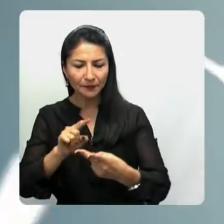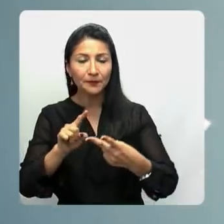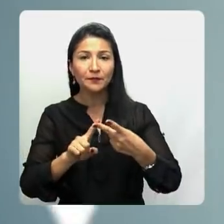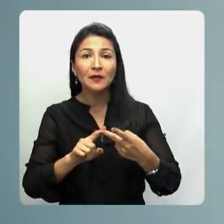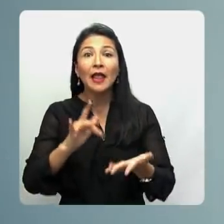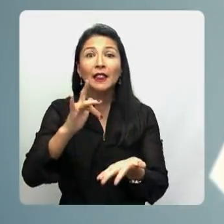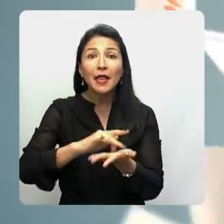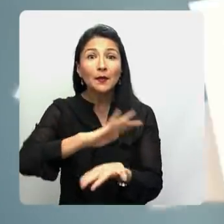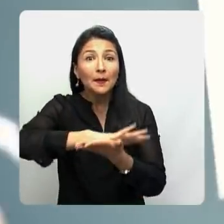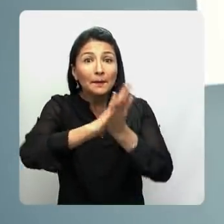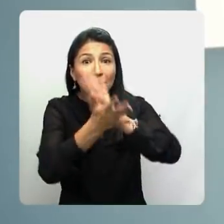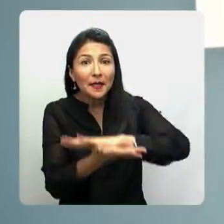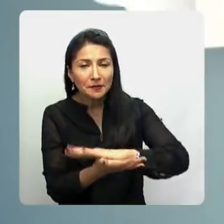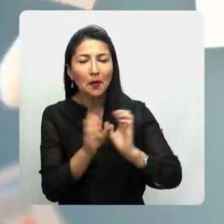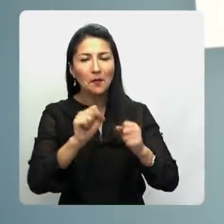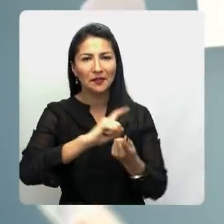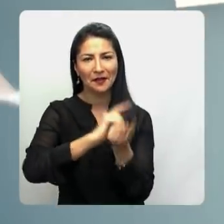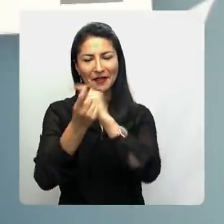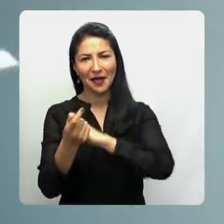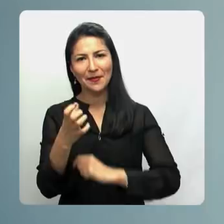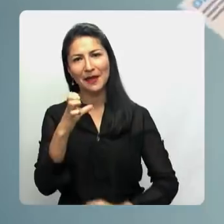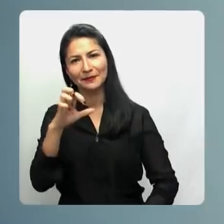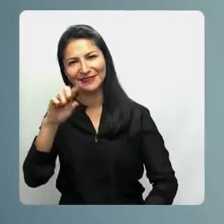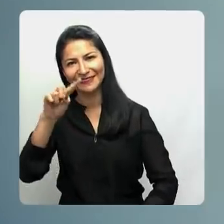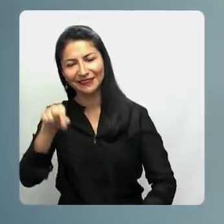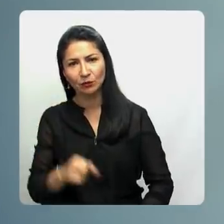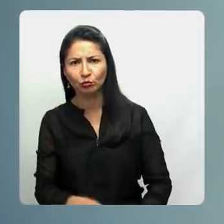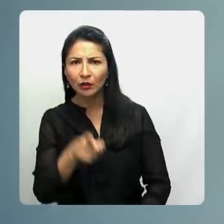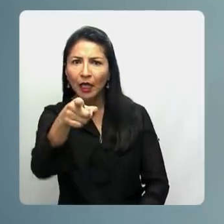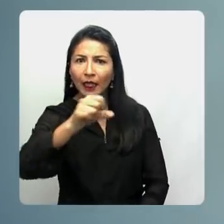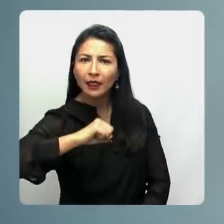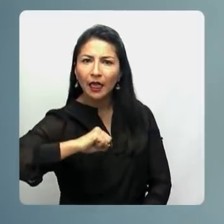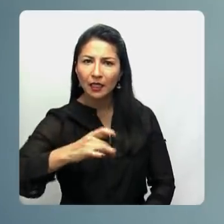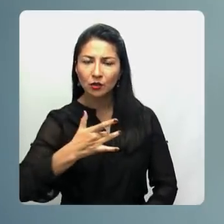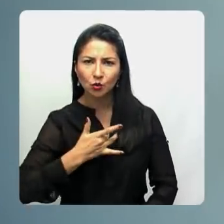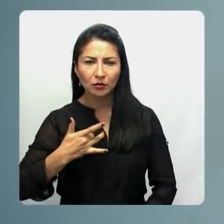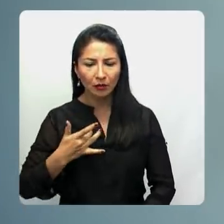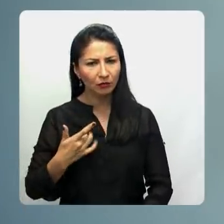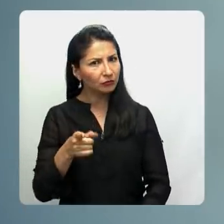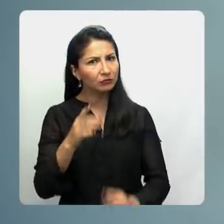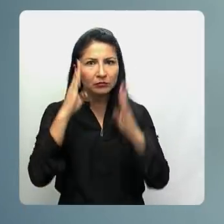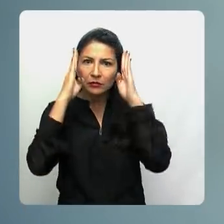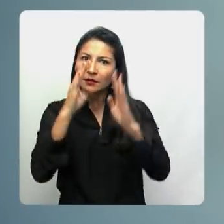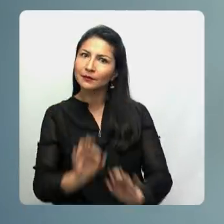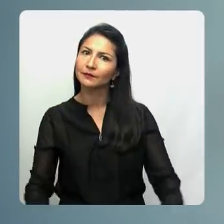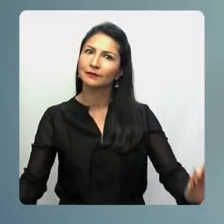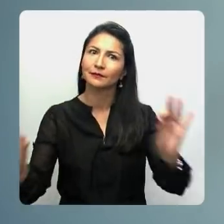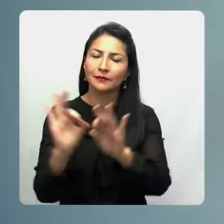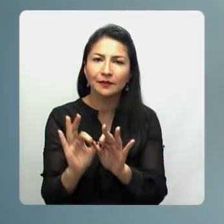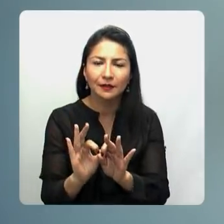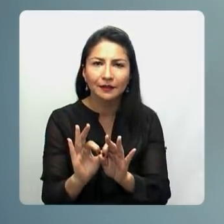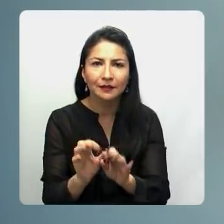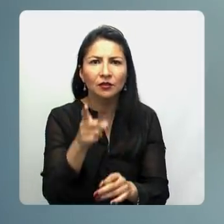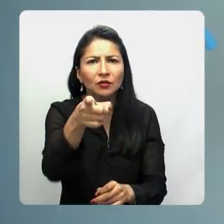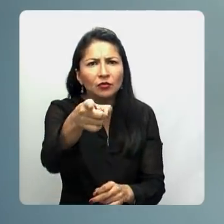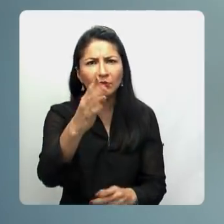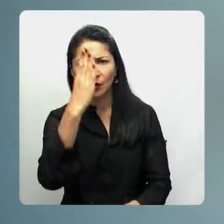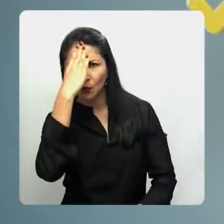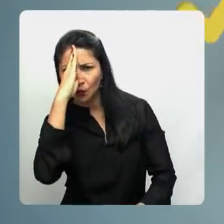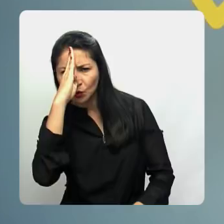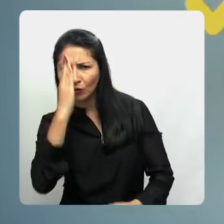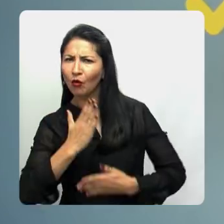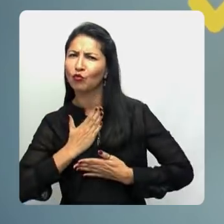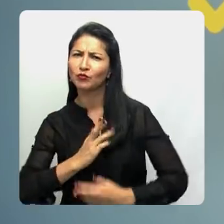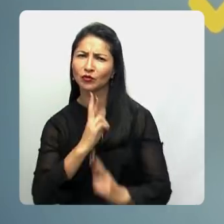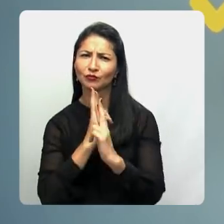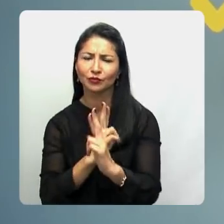EPS y no presentar deudas pendientes con la entidad. Sus derechos en salud son lo más importante para nosotros, por eso además de aclarar